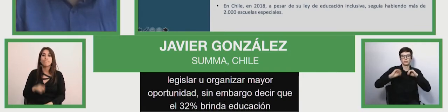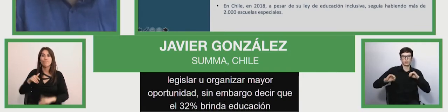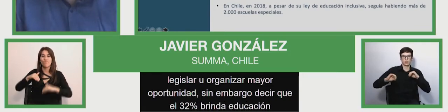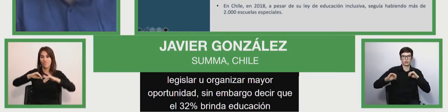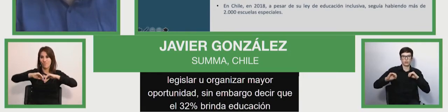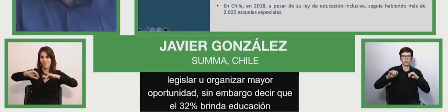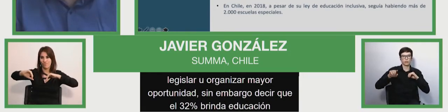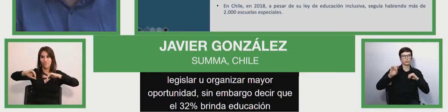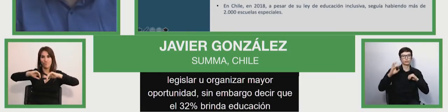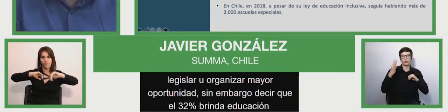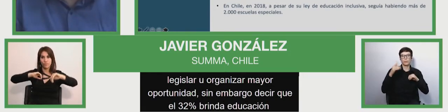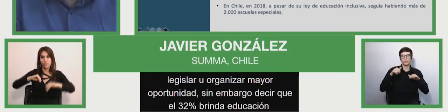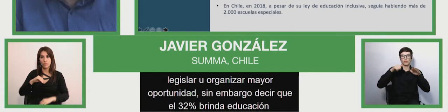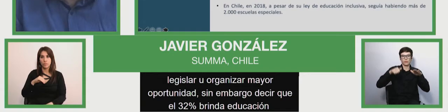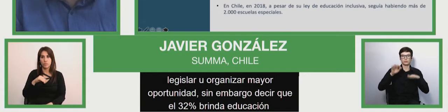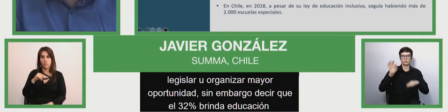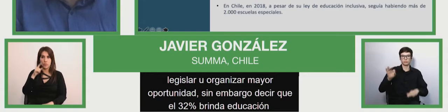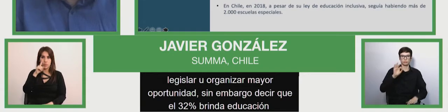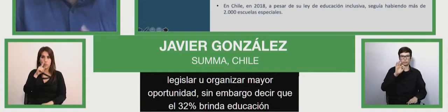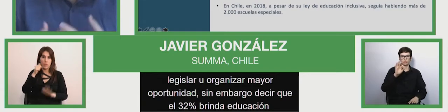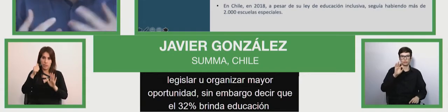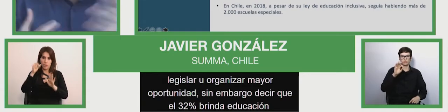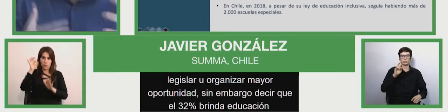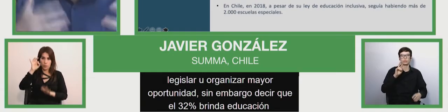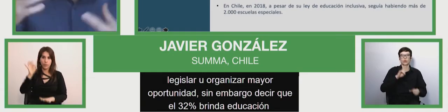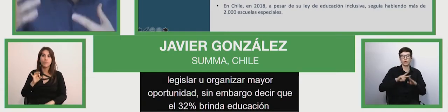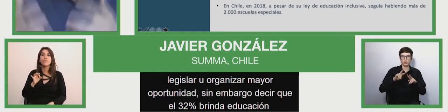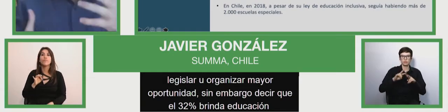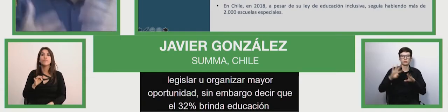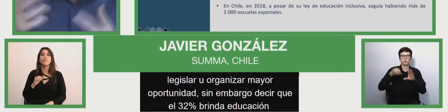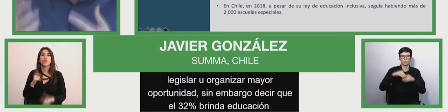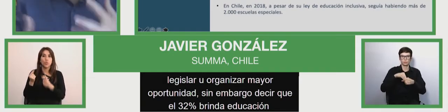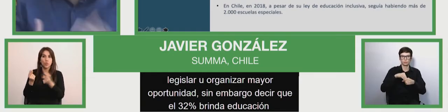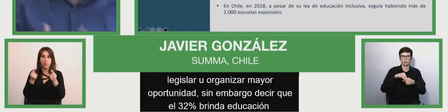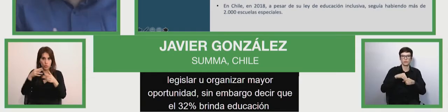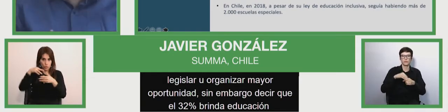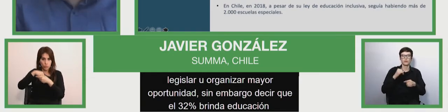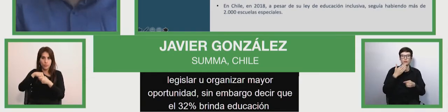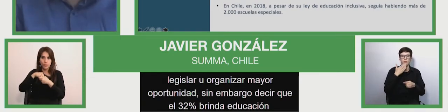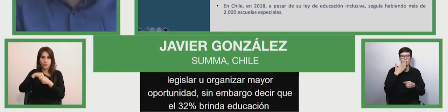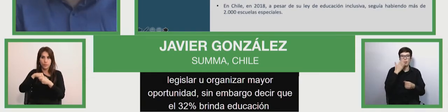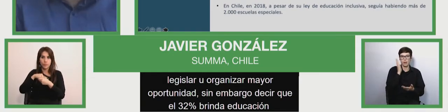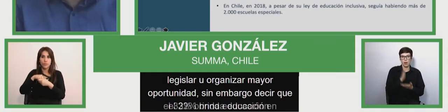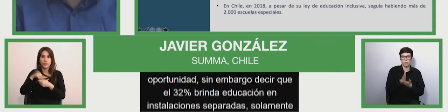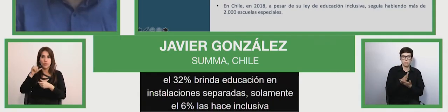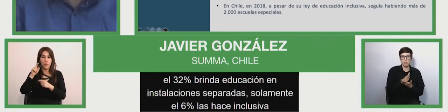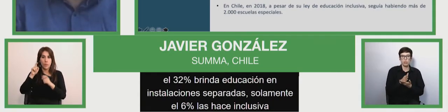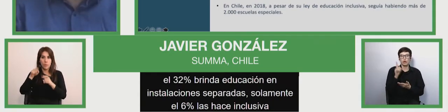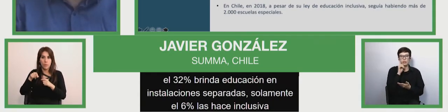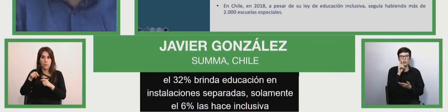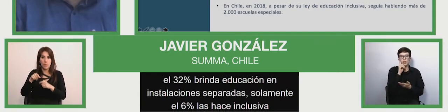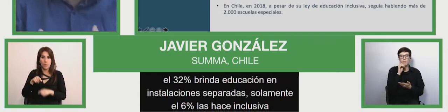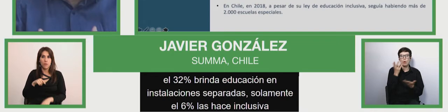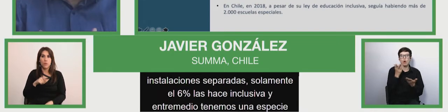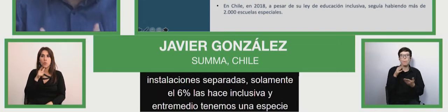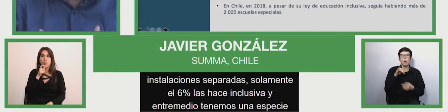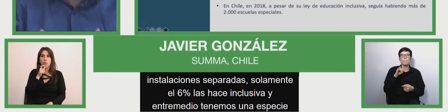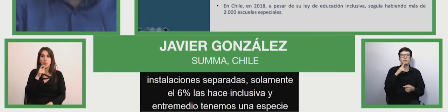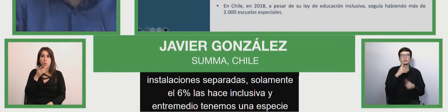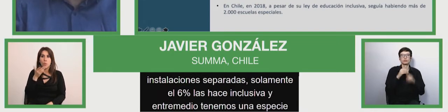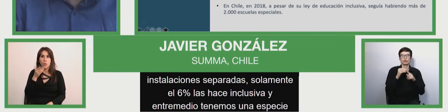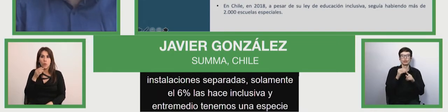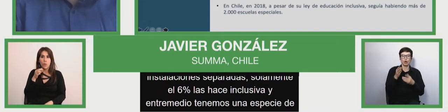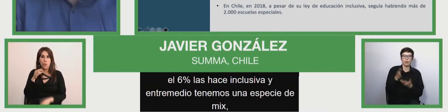Solamente el 16% lo hacen en inclusiva, y entre medio tenemos una especie de mix, todavía un sistema de de mix, pero el 42